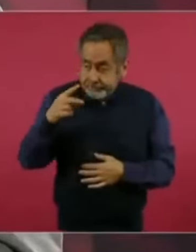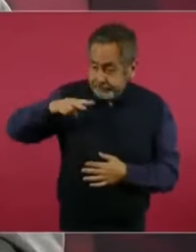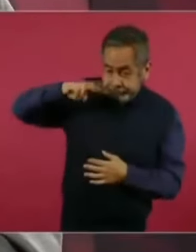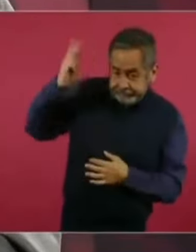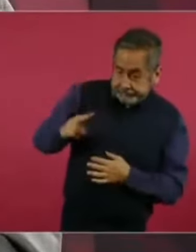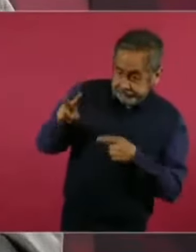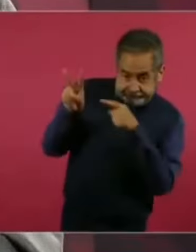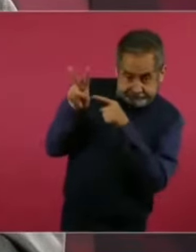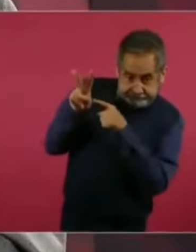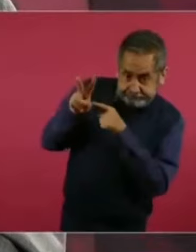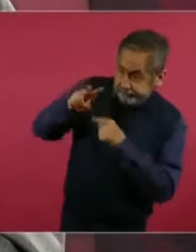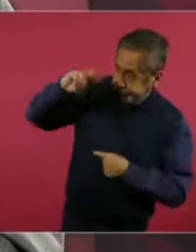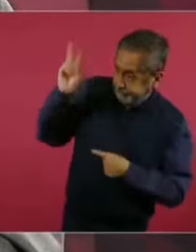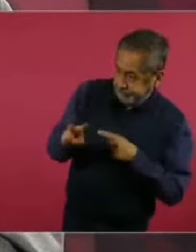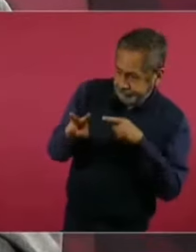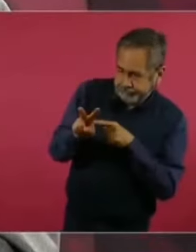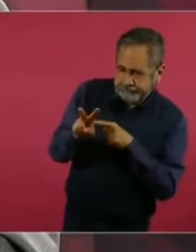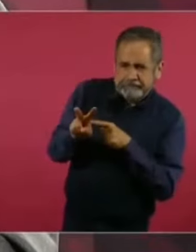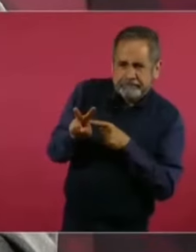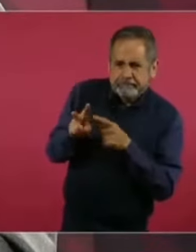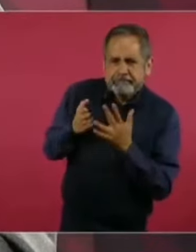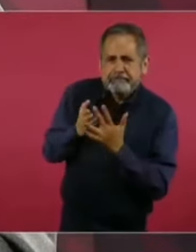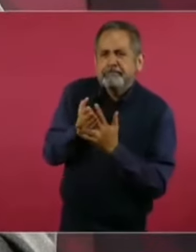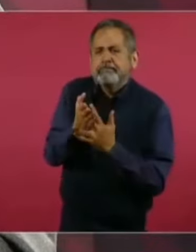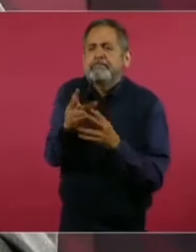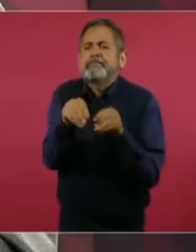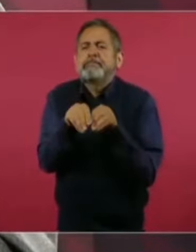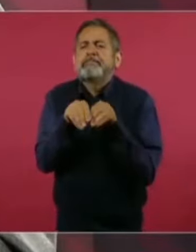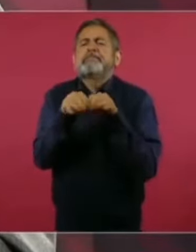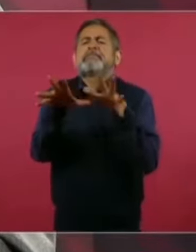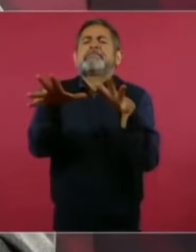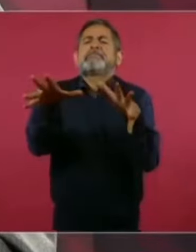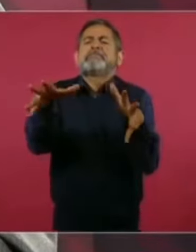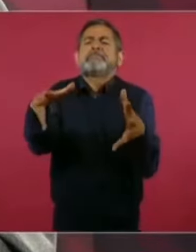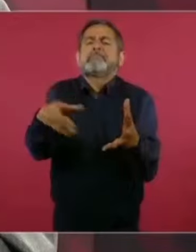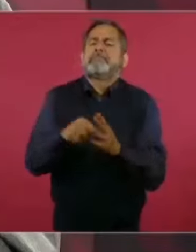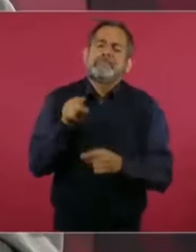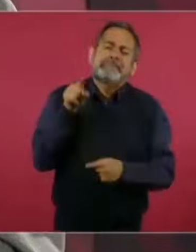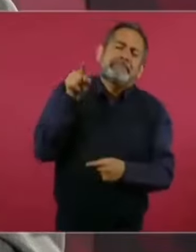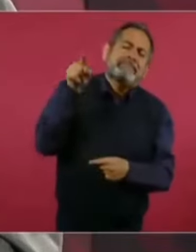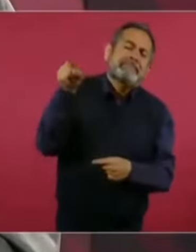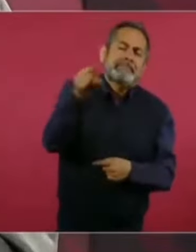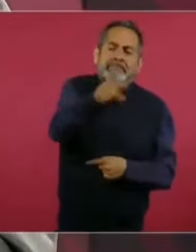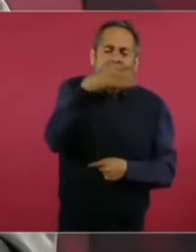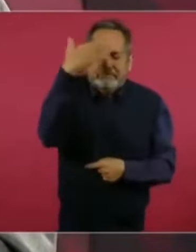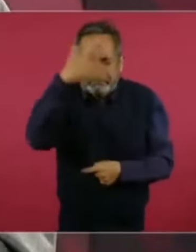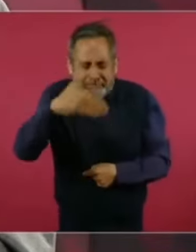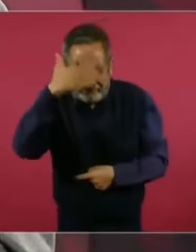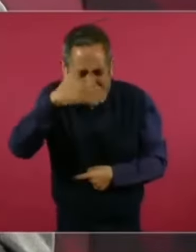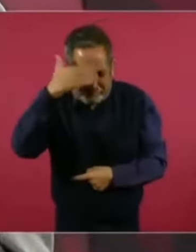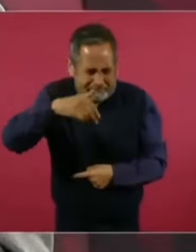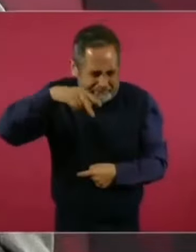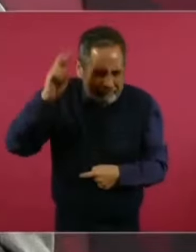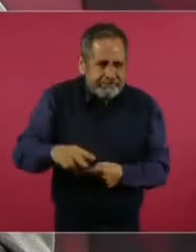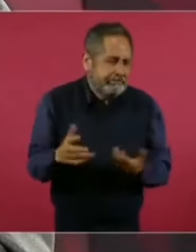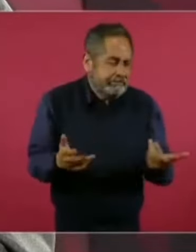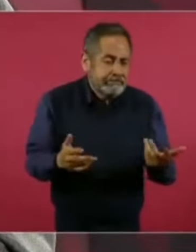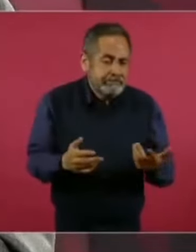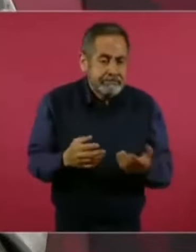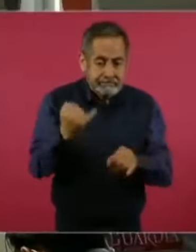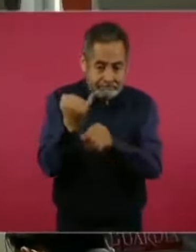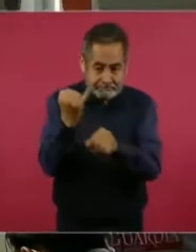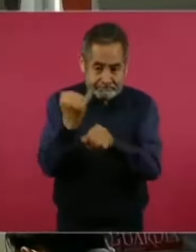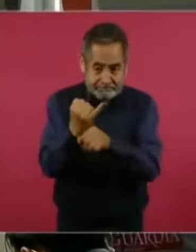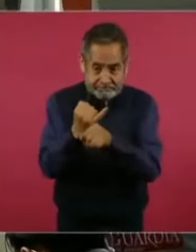el último rincón de nuestro país. Y existen las redes sociales y